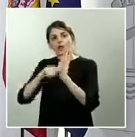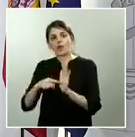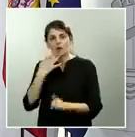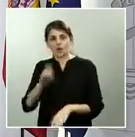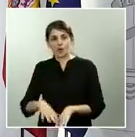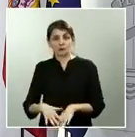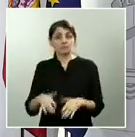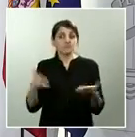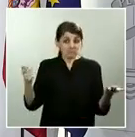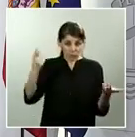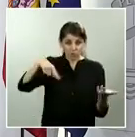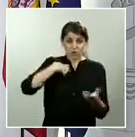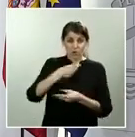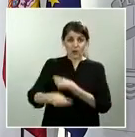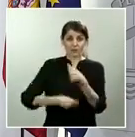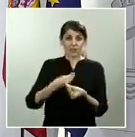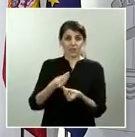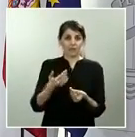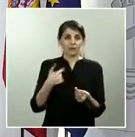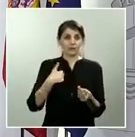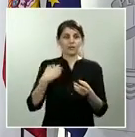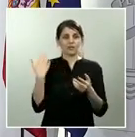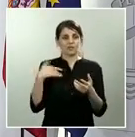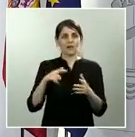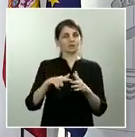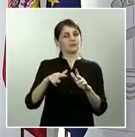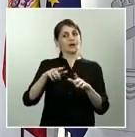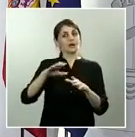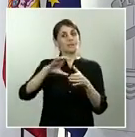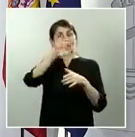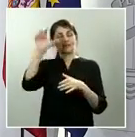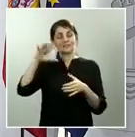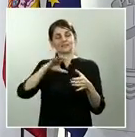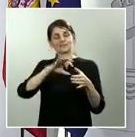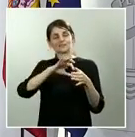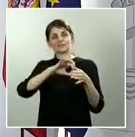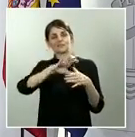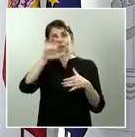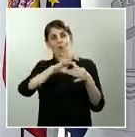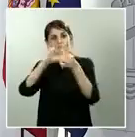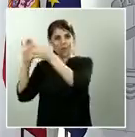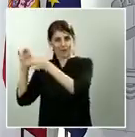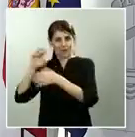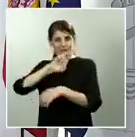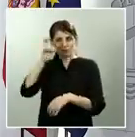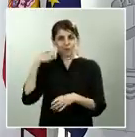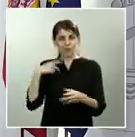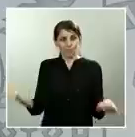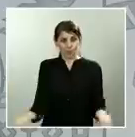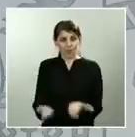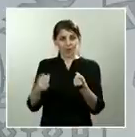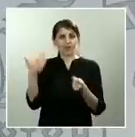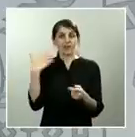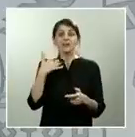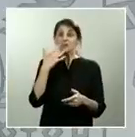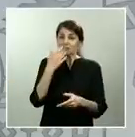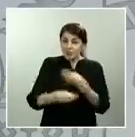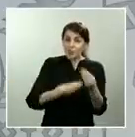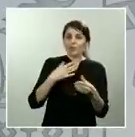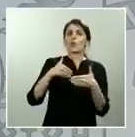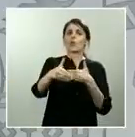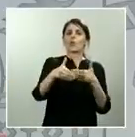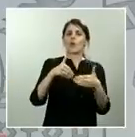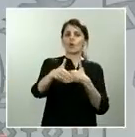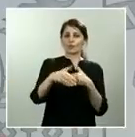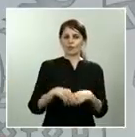y como sí que están haciendo otros países de la Unión Europea? ¿Y en caso enfermitivo, cuándo va a ser? Muchas gracias. Sí, Sergio, te contesto por el